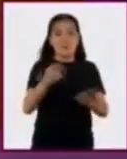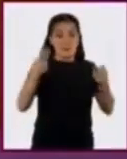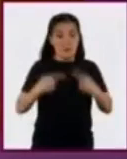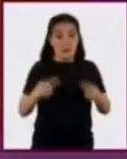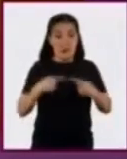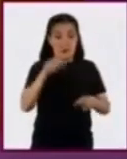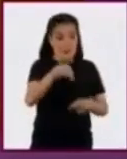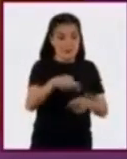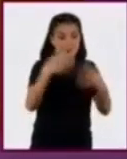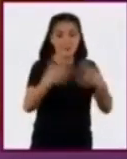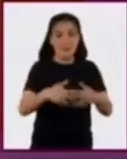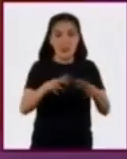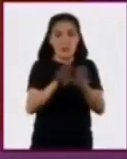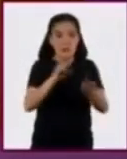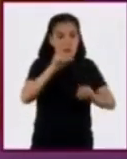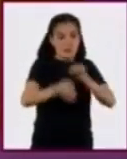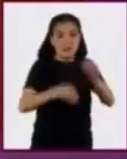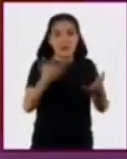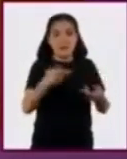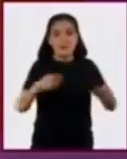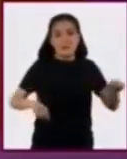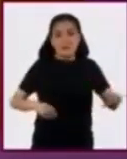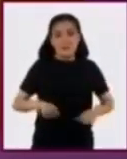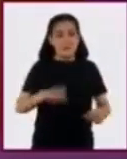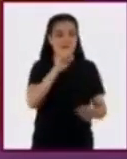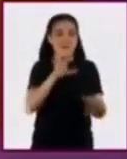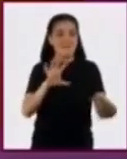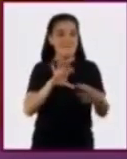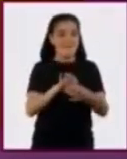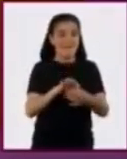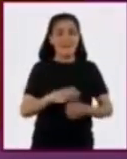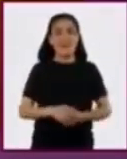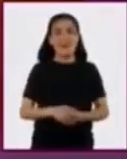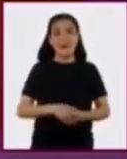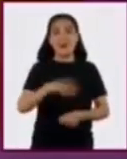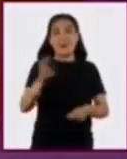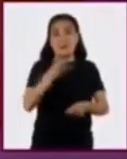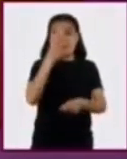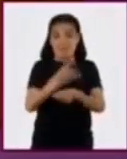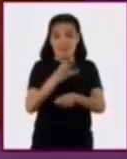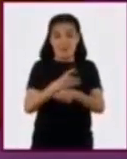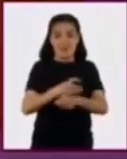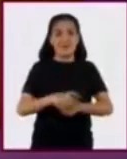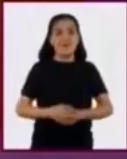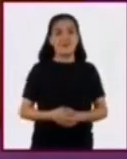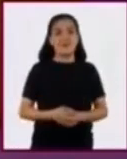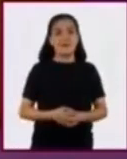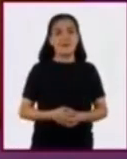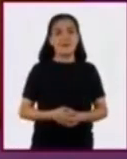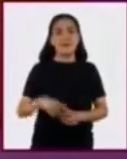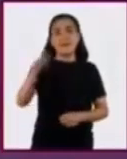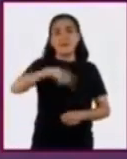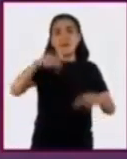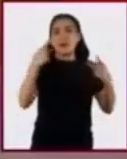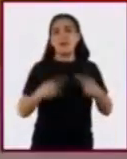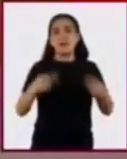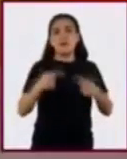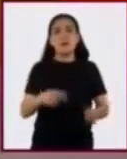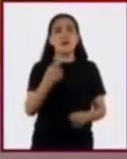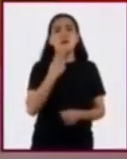persona y la máquina se da más directa. En tanto que en el tercer sector las personas